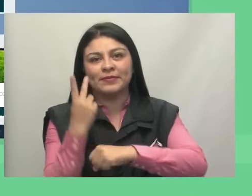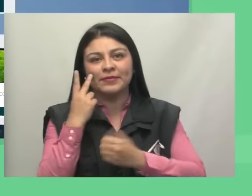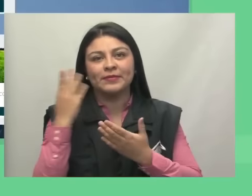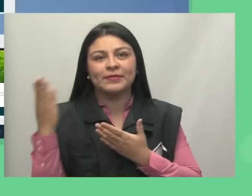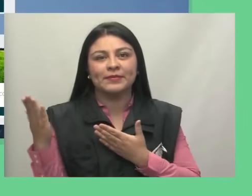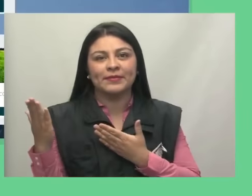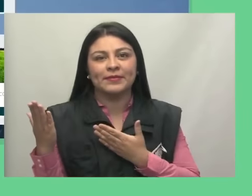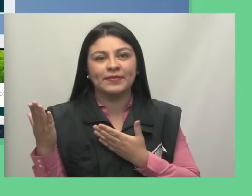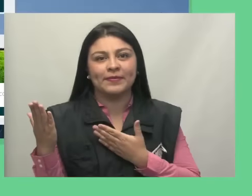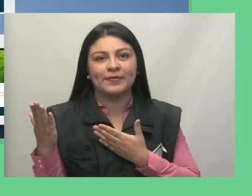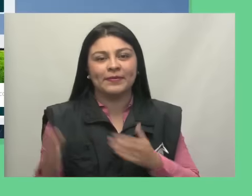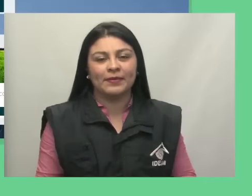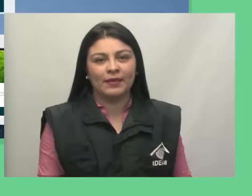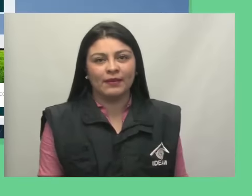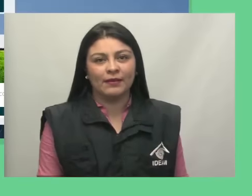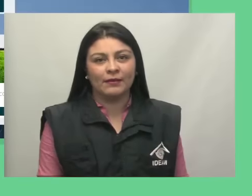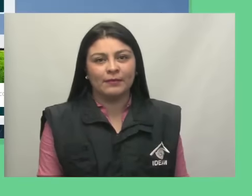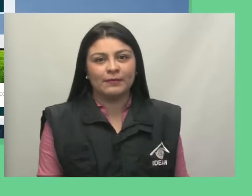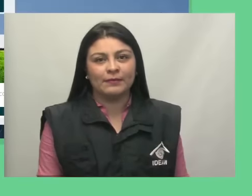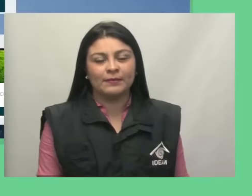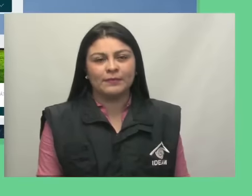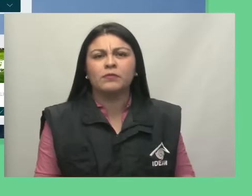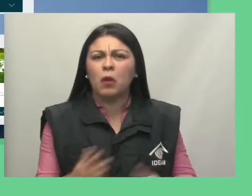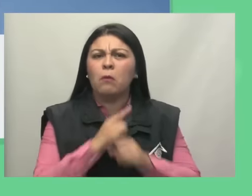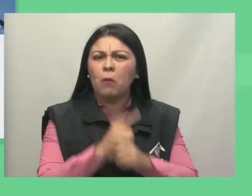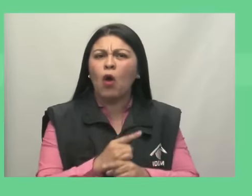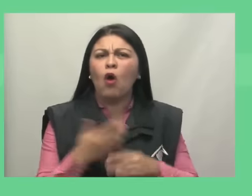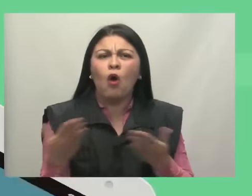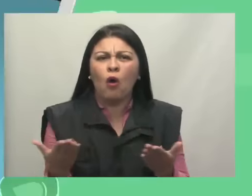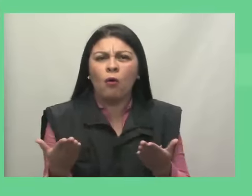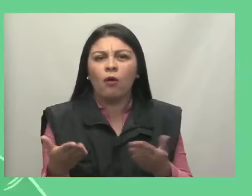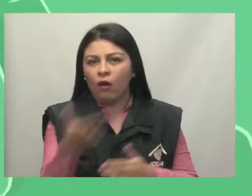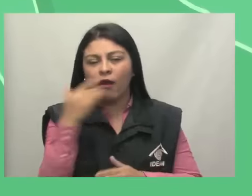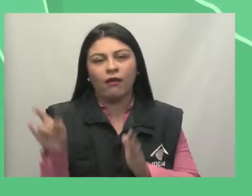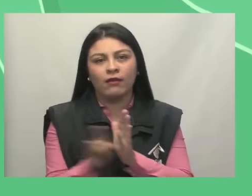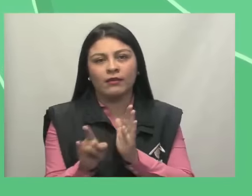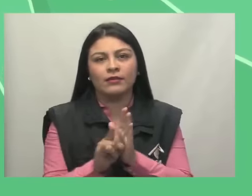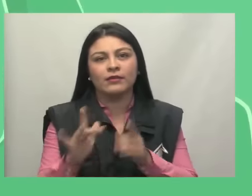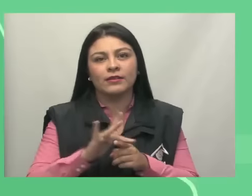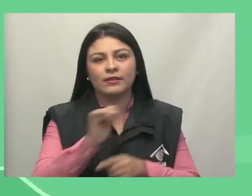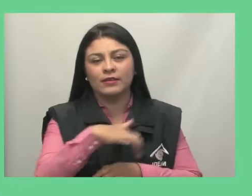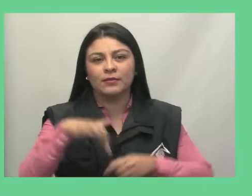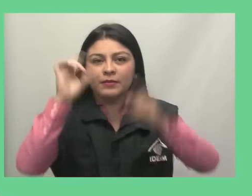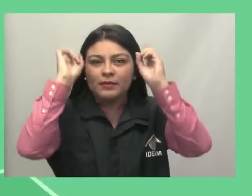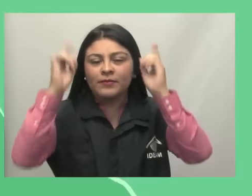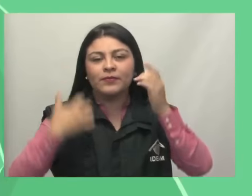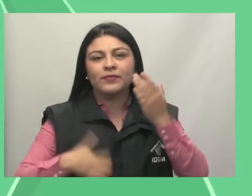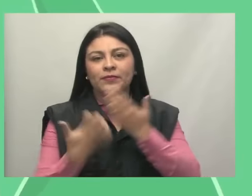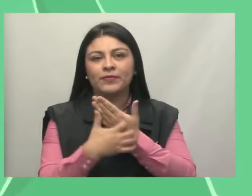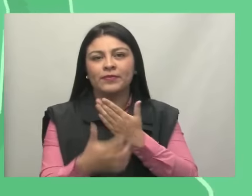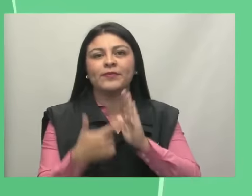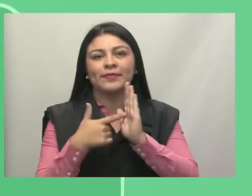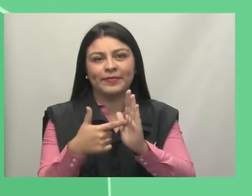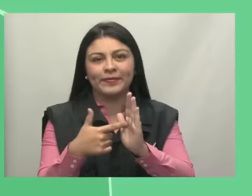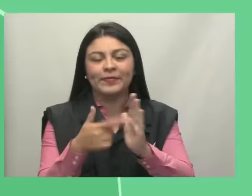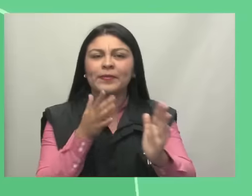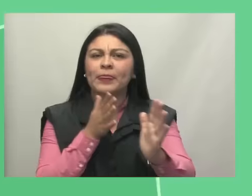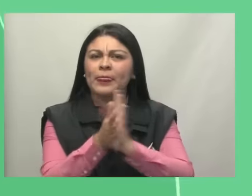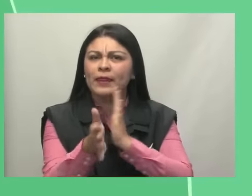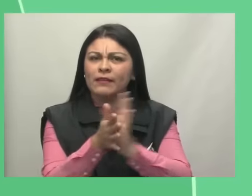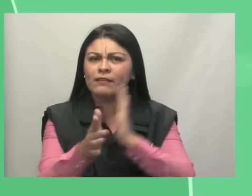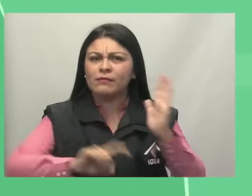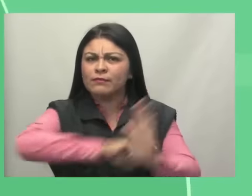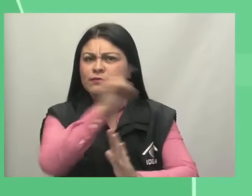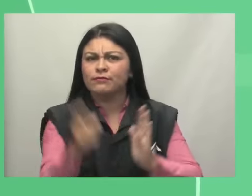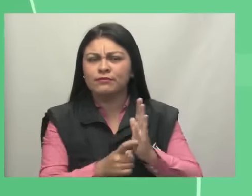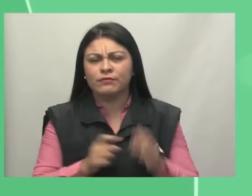Música Y para estar informado al instante, descarga nuestra aplicación Mi Pronóstico desde Google Play o App Store.